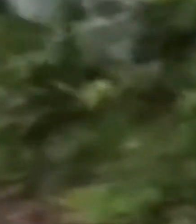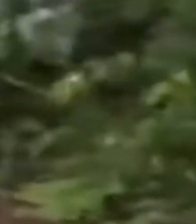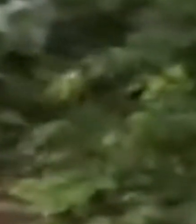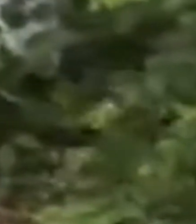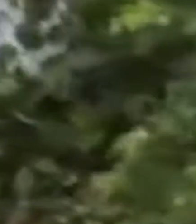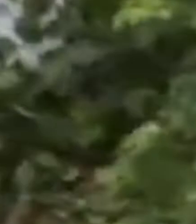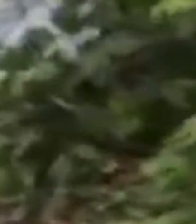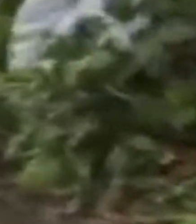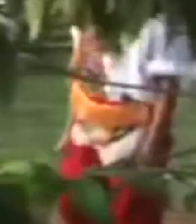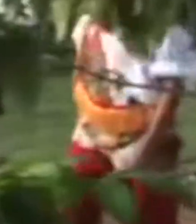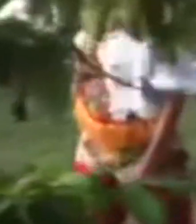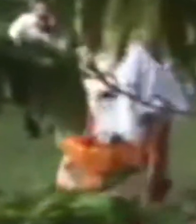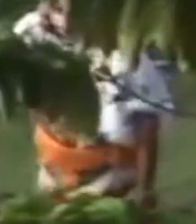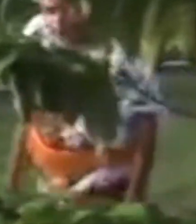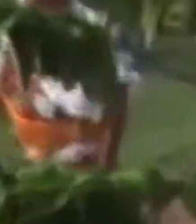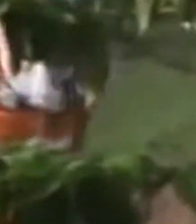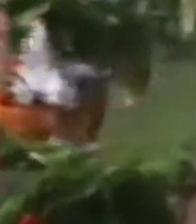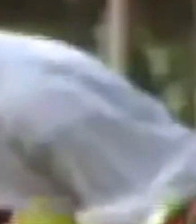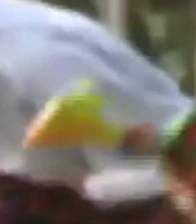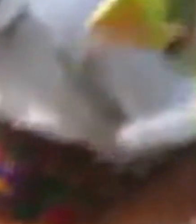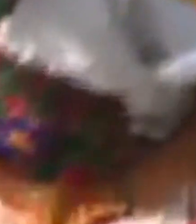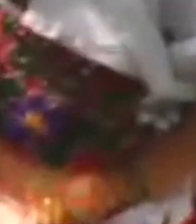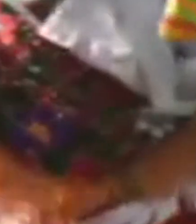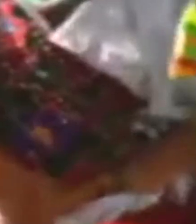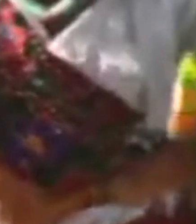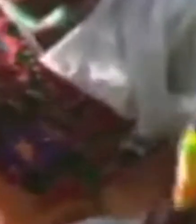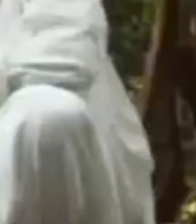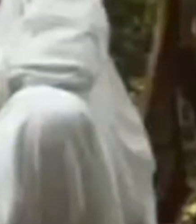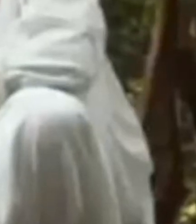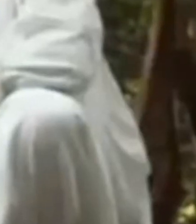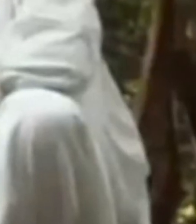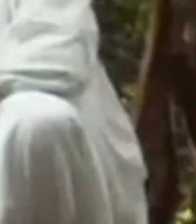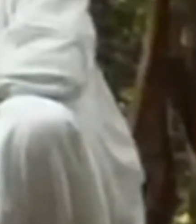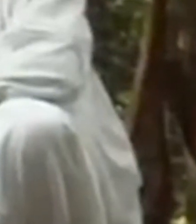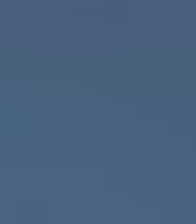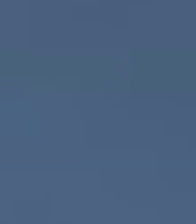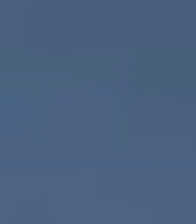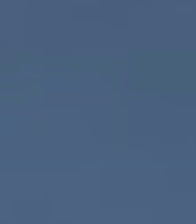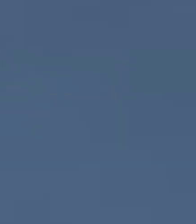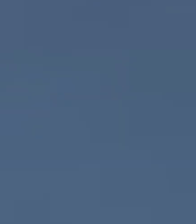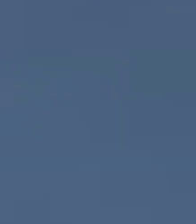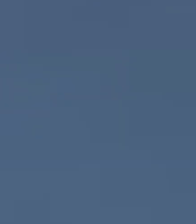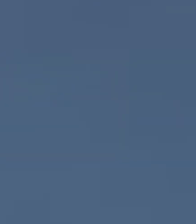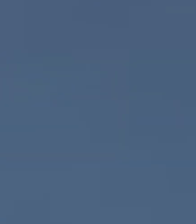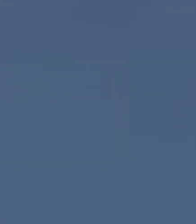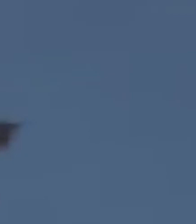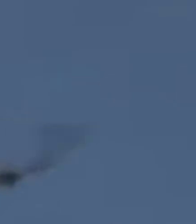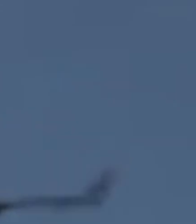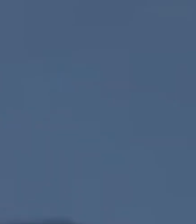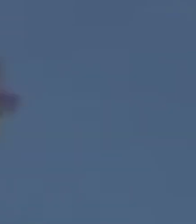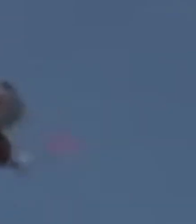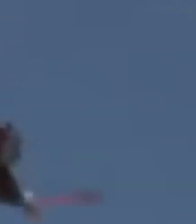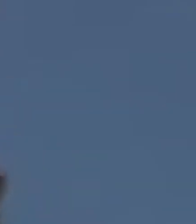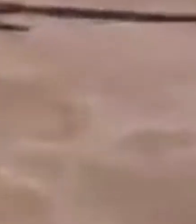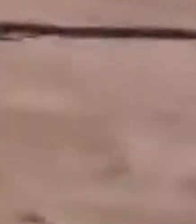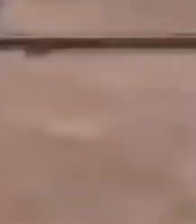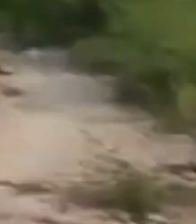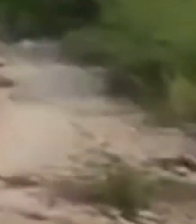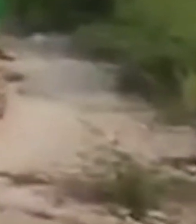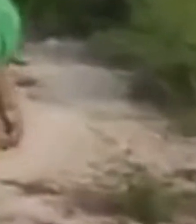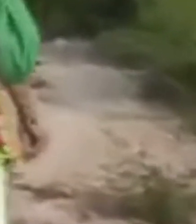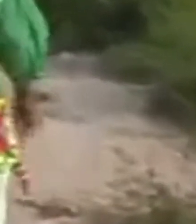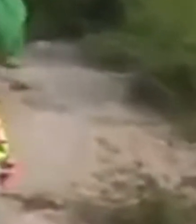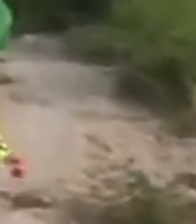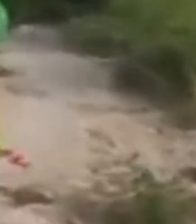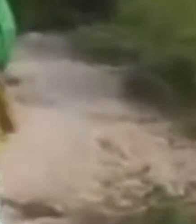Obrador, el titular del INPI anunció que se espera que la universidad inicie clases el 21 de febrero del